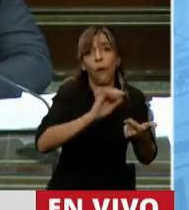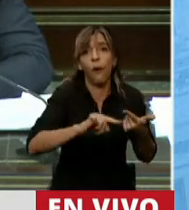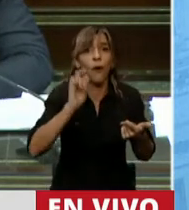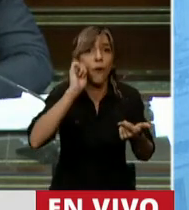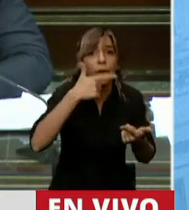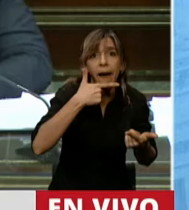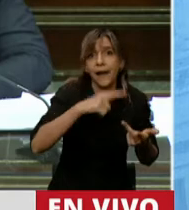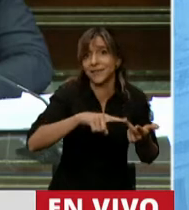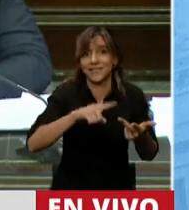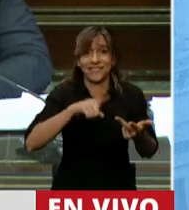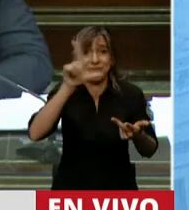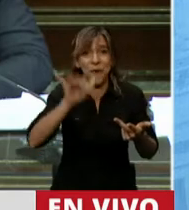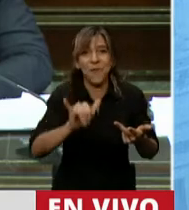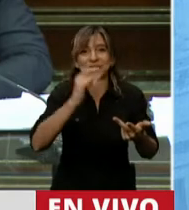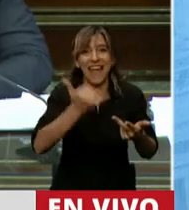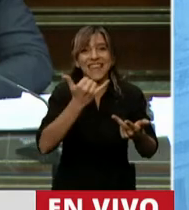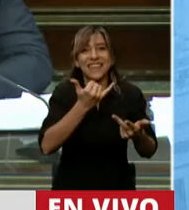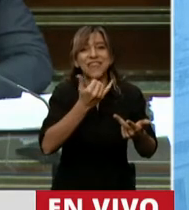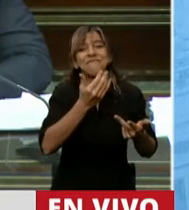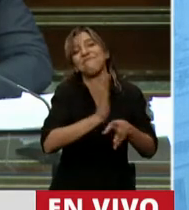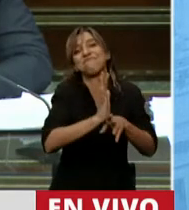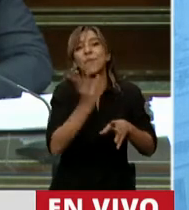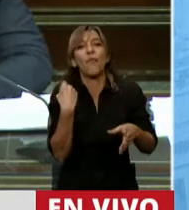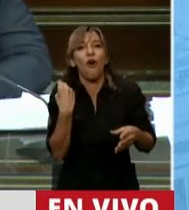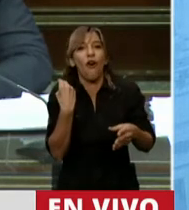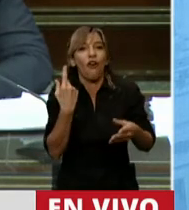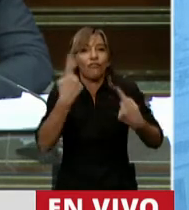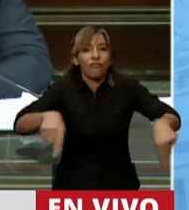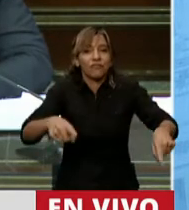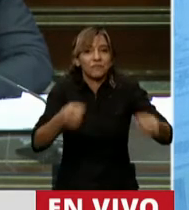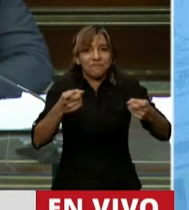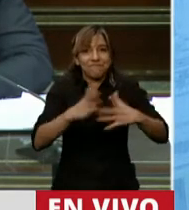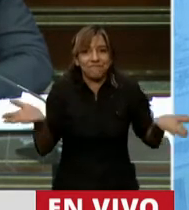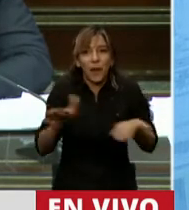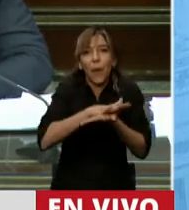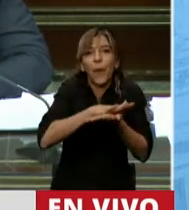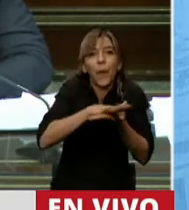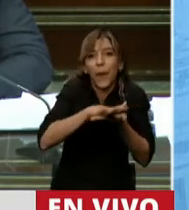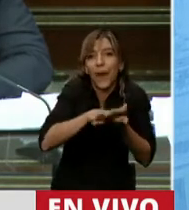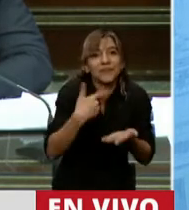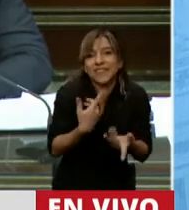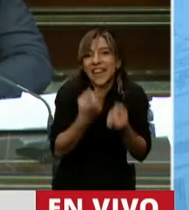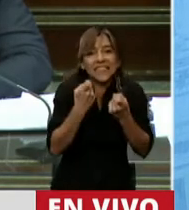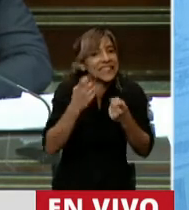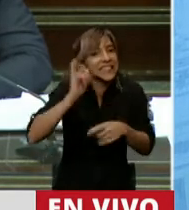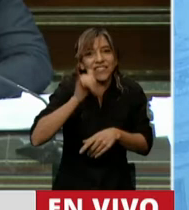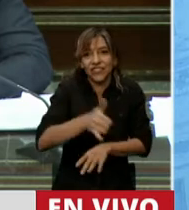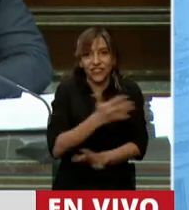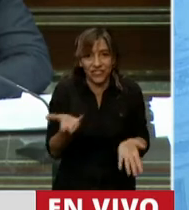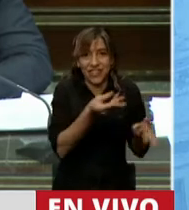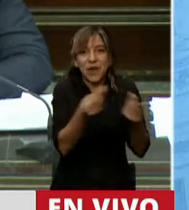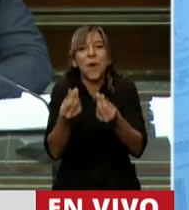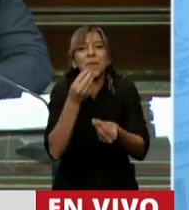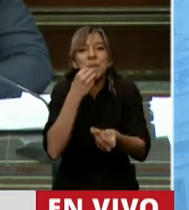la electricidad, la conectividad y todo aquello que hace al hábitat este concepto de que la economía del libre